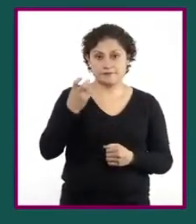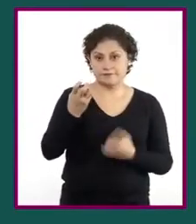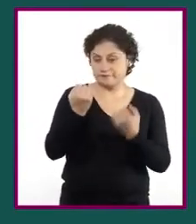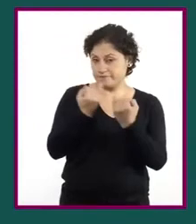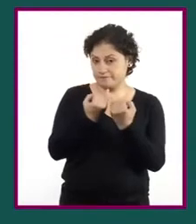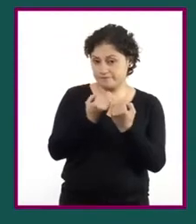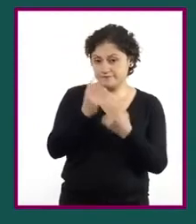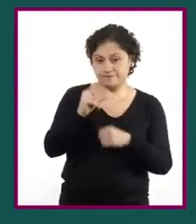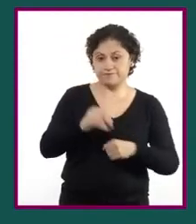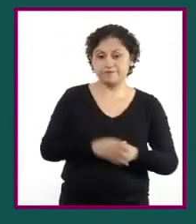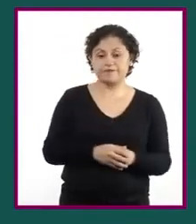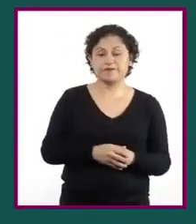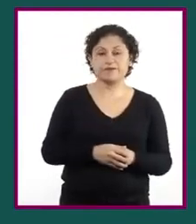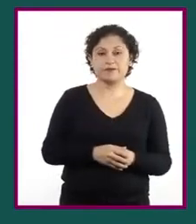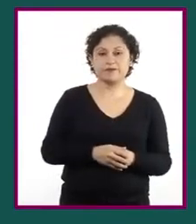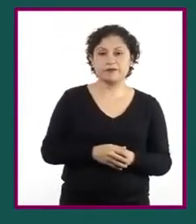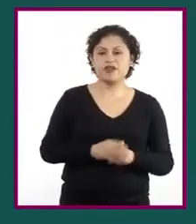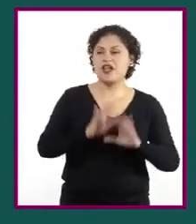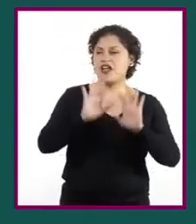¡Ah no! Espere.